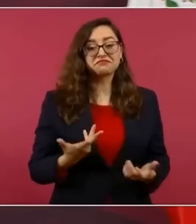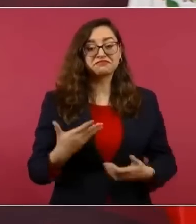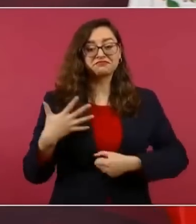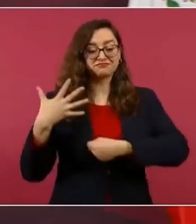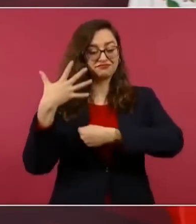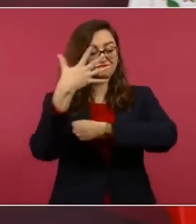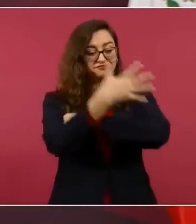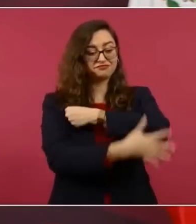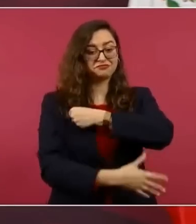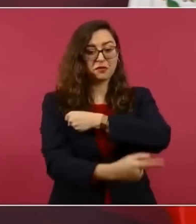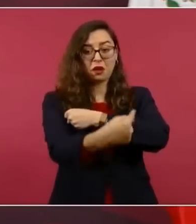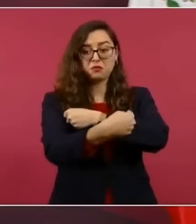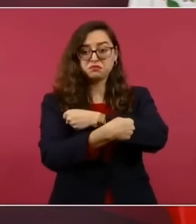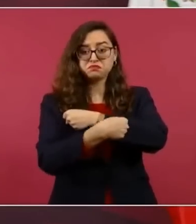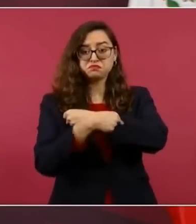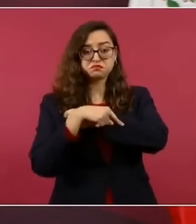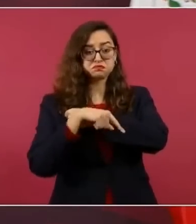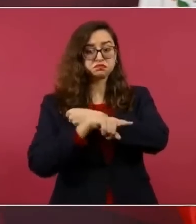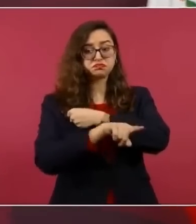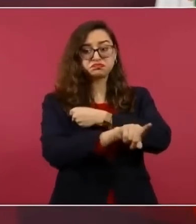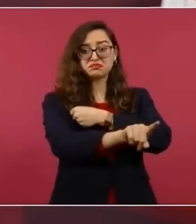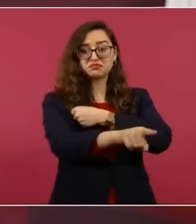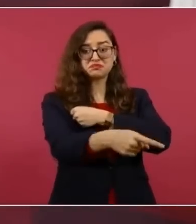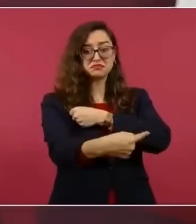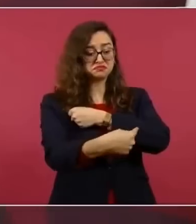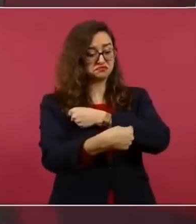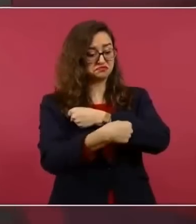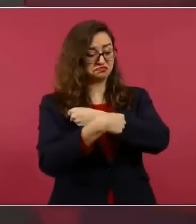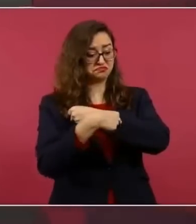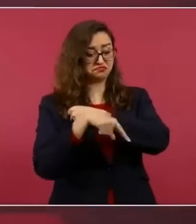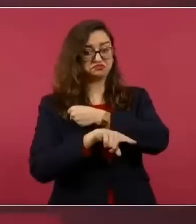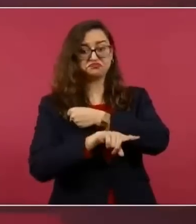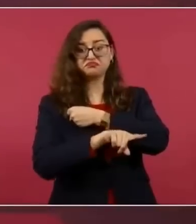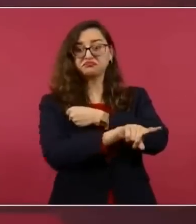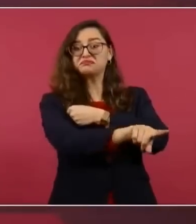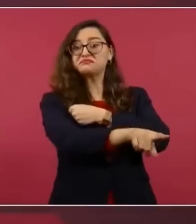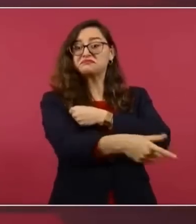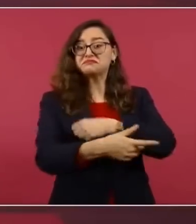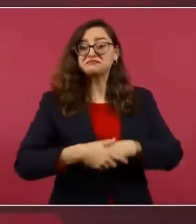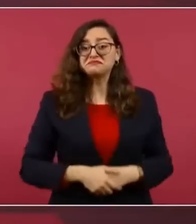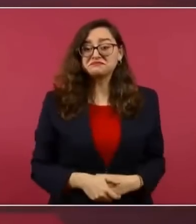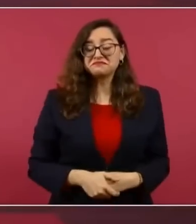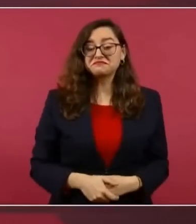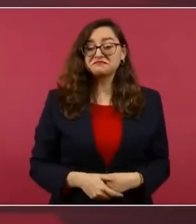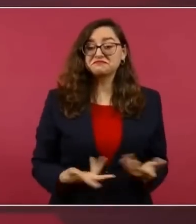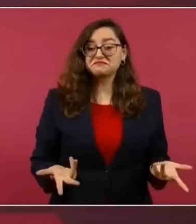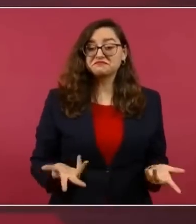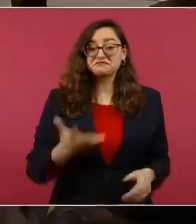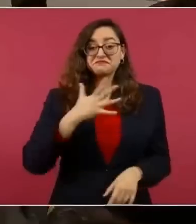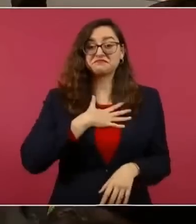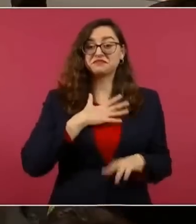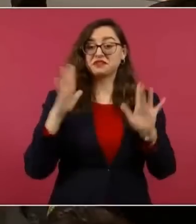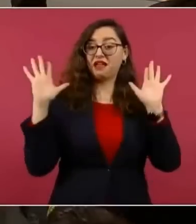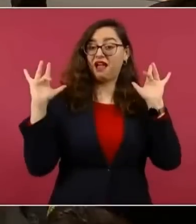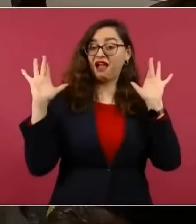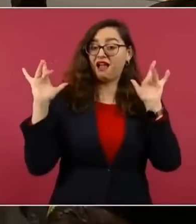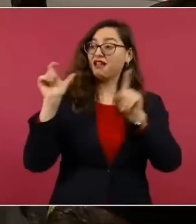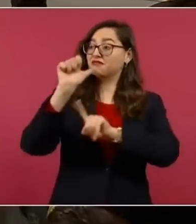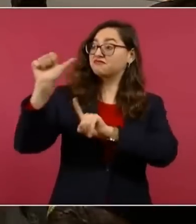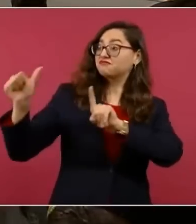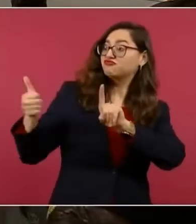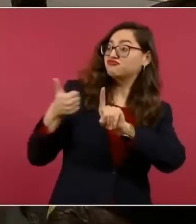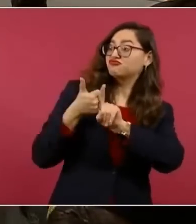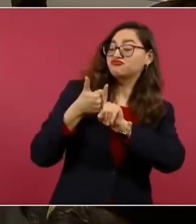un ángel de la guarda, que es el pueblo,